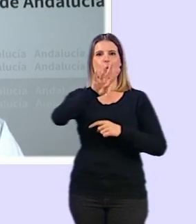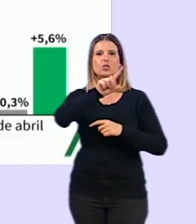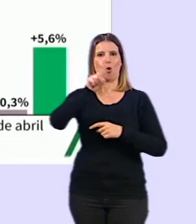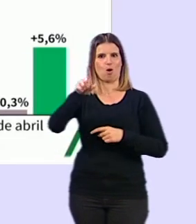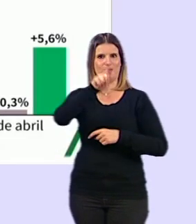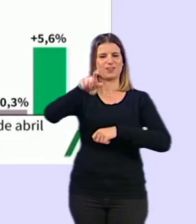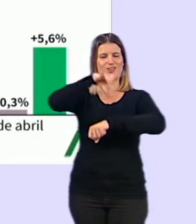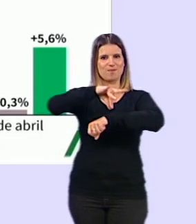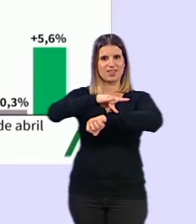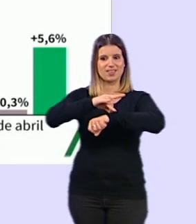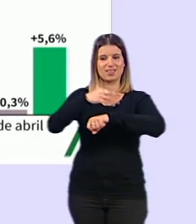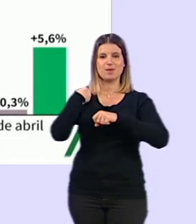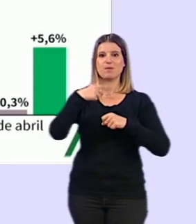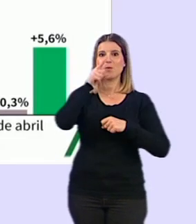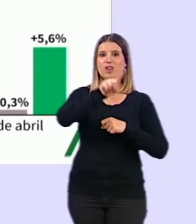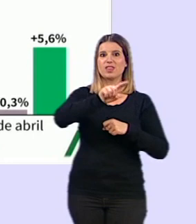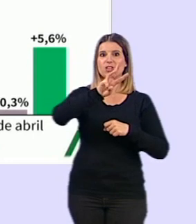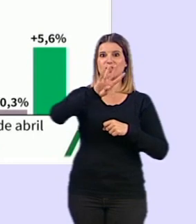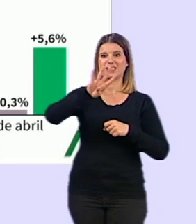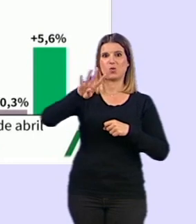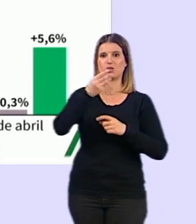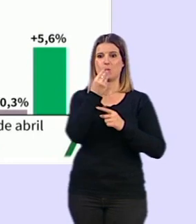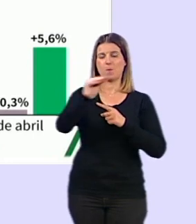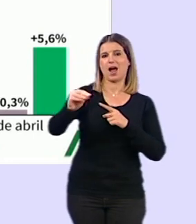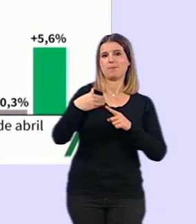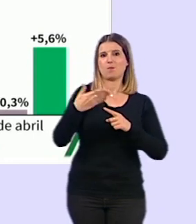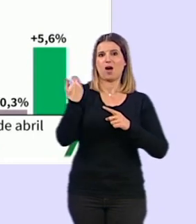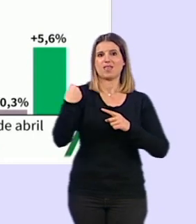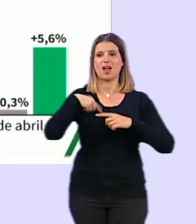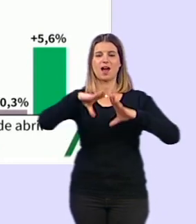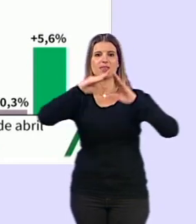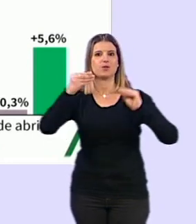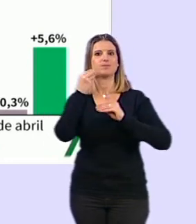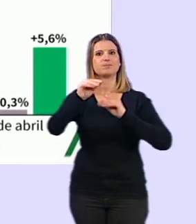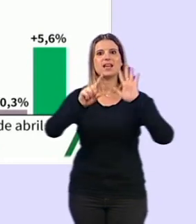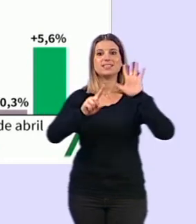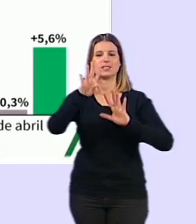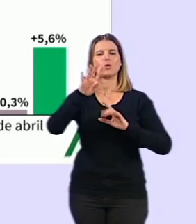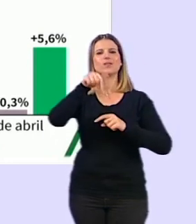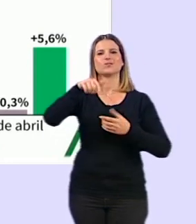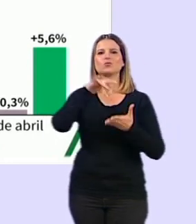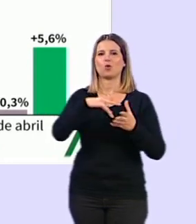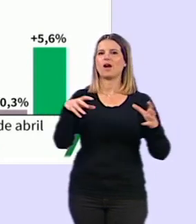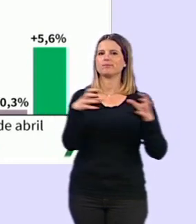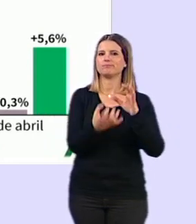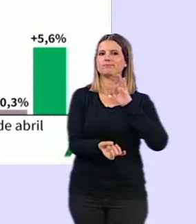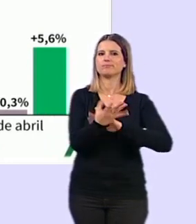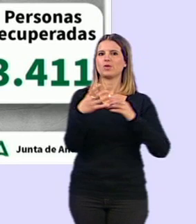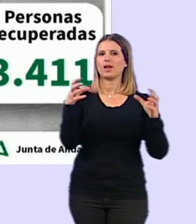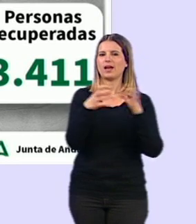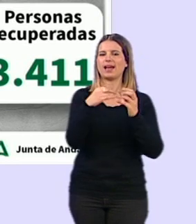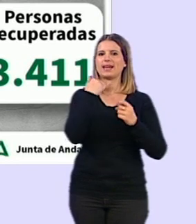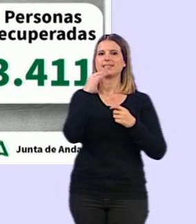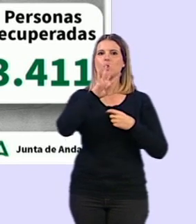pacientes. De los 134 casos nuevos de ayer a hoy en Andalucía, 64 se han producido en Granada, suponiendo casi el